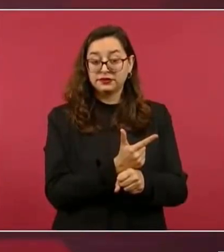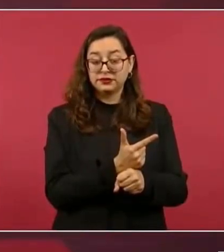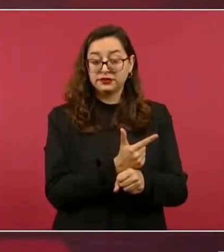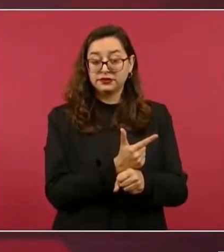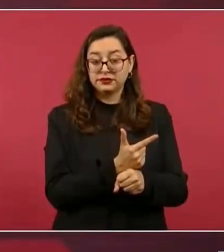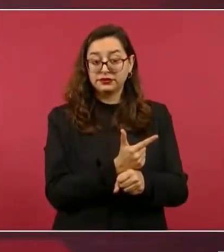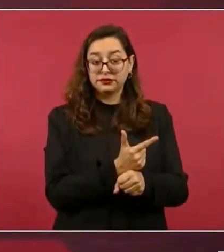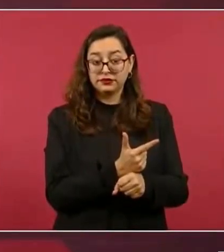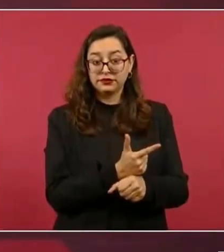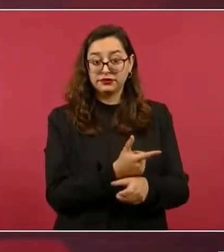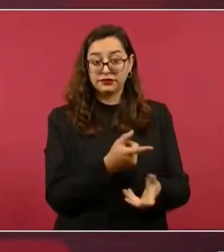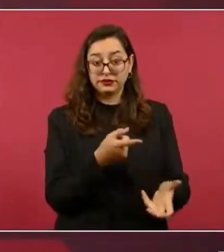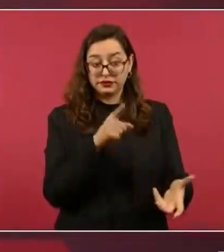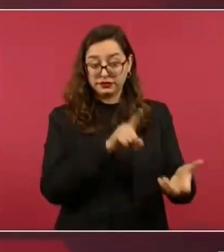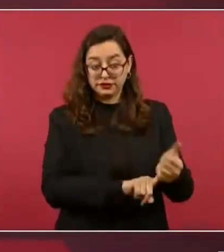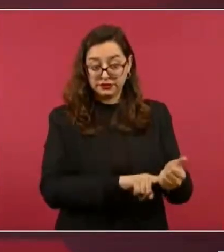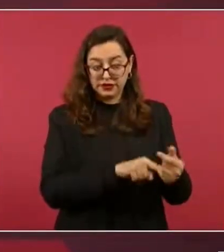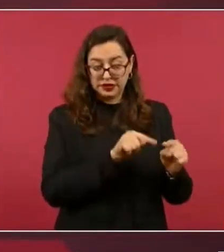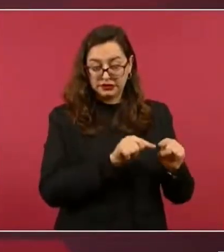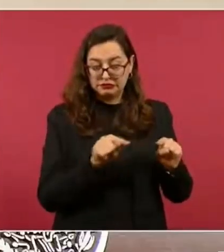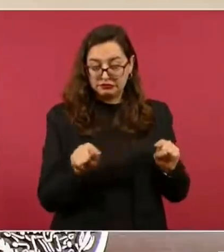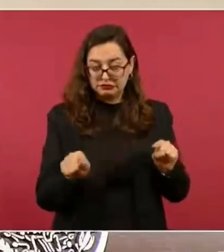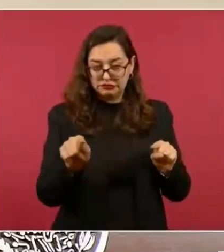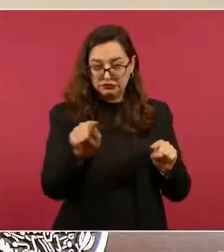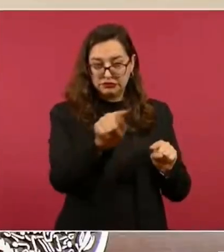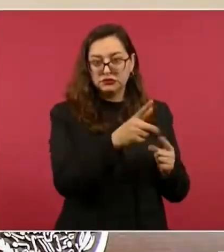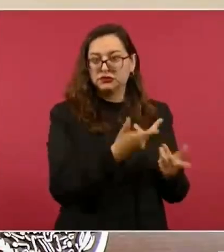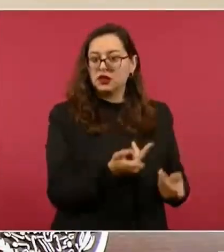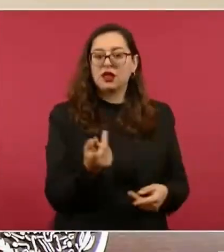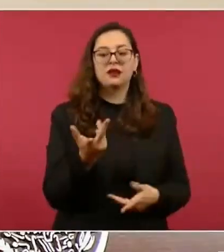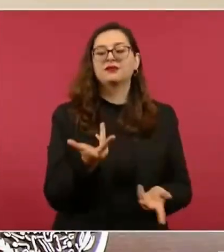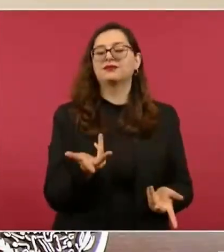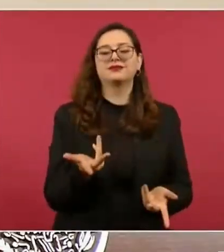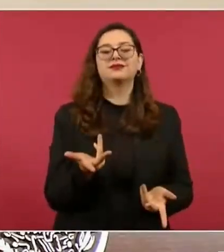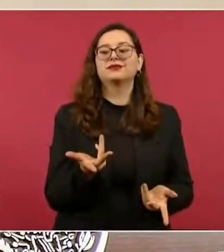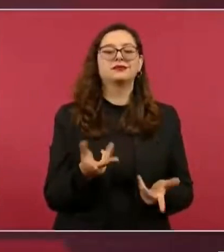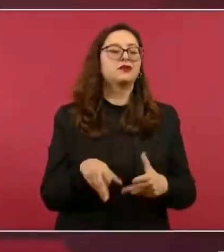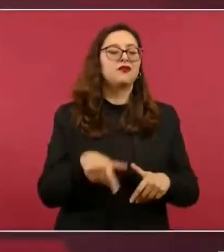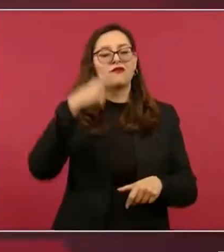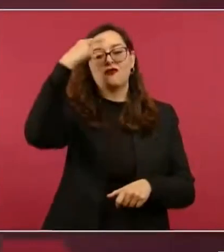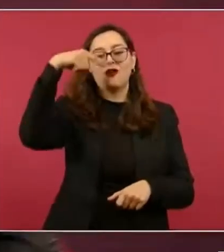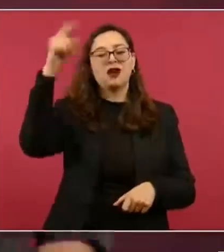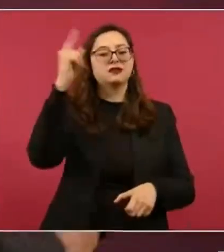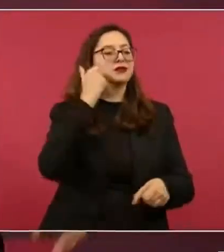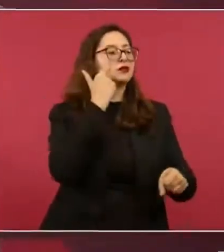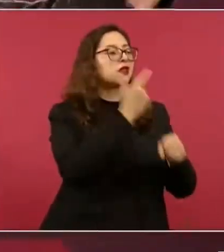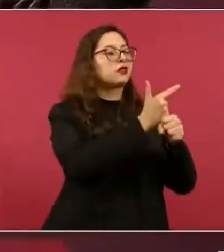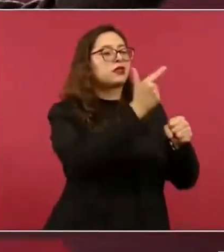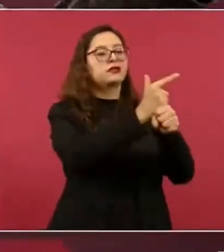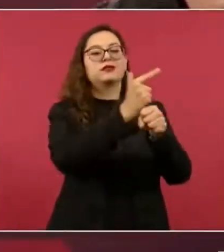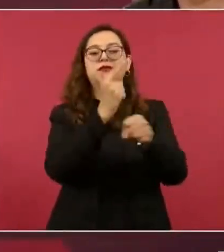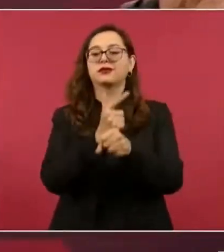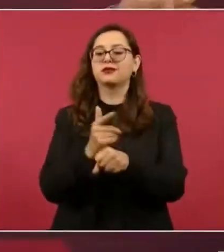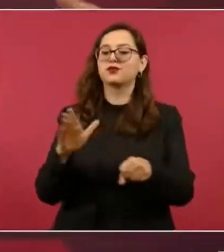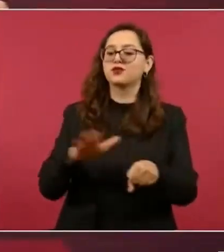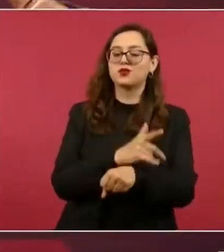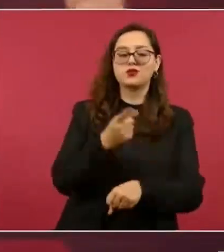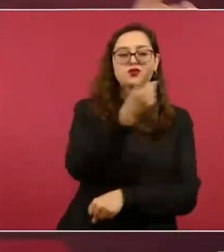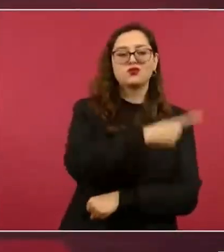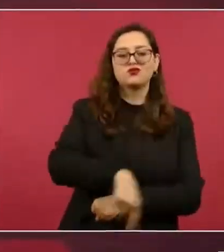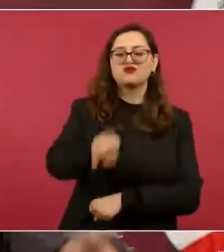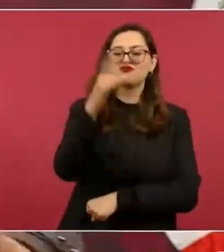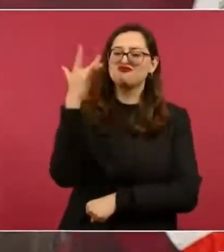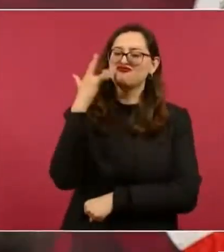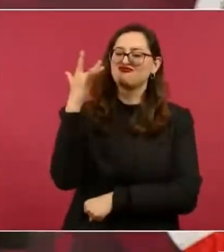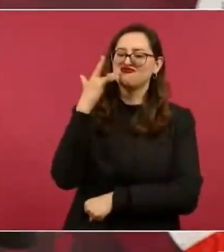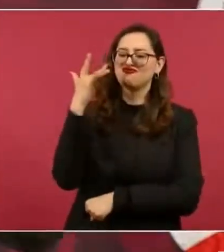desplazando, además con mucha prepotencia, porque hay grupos que se